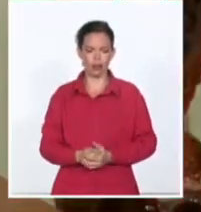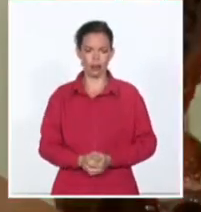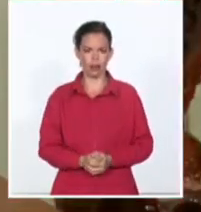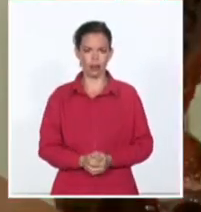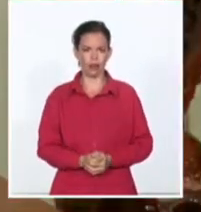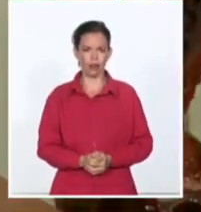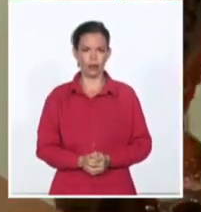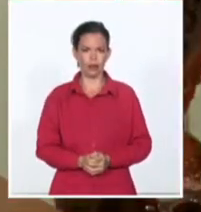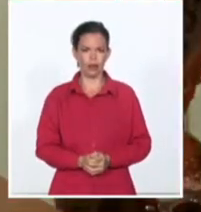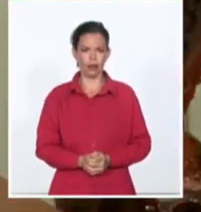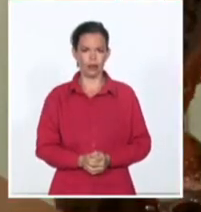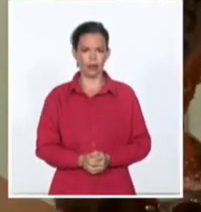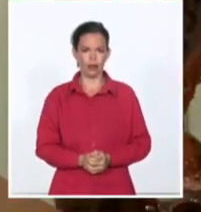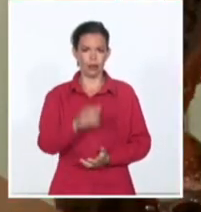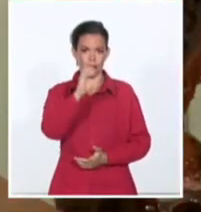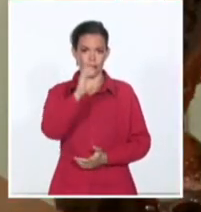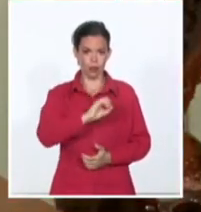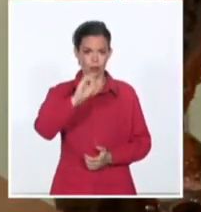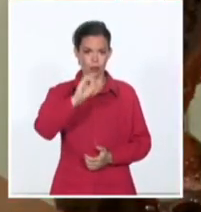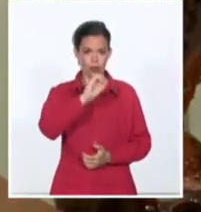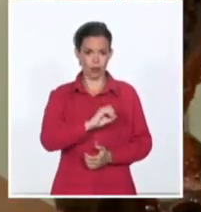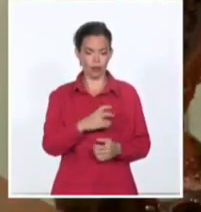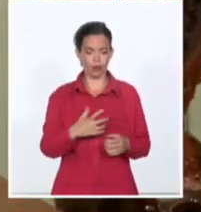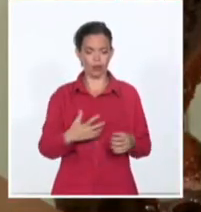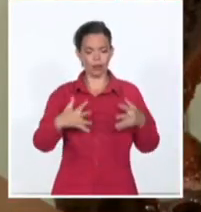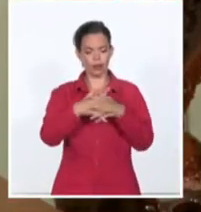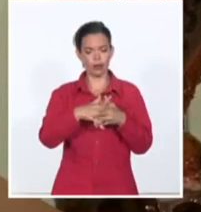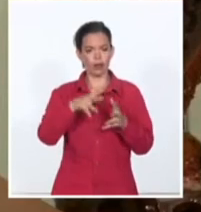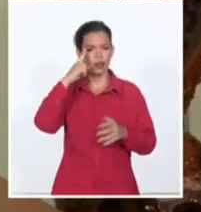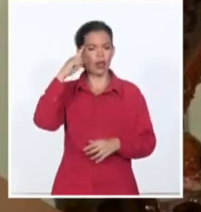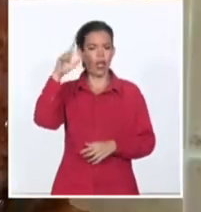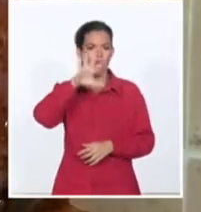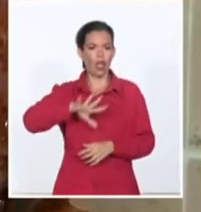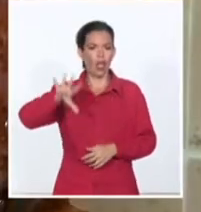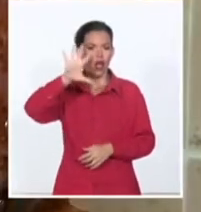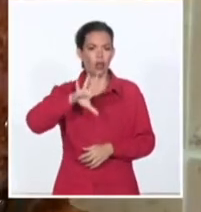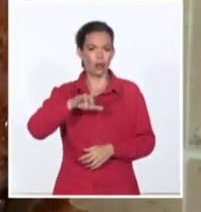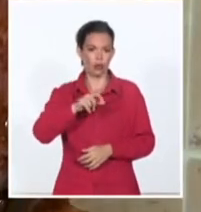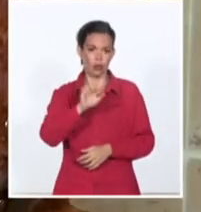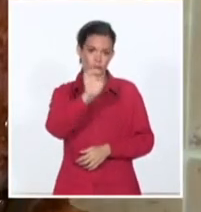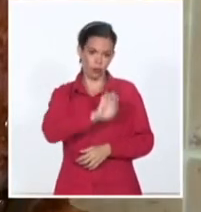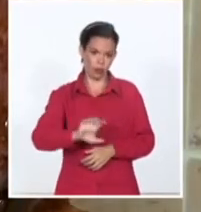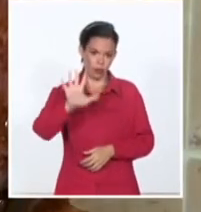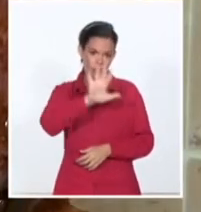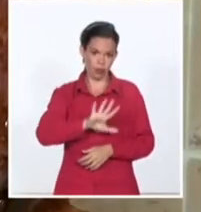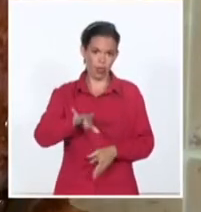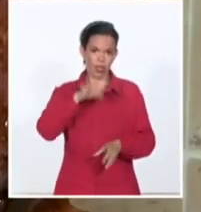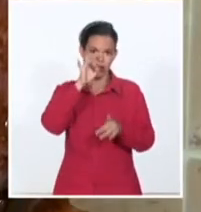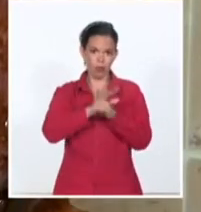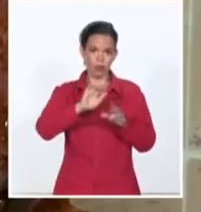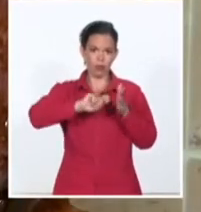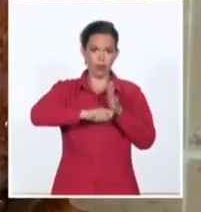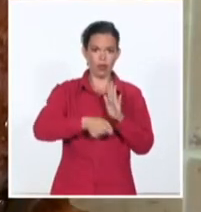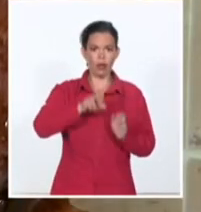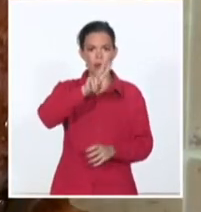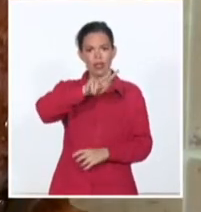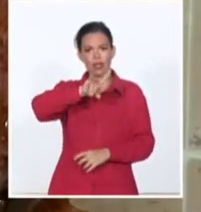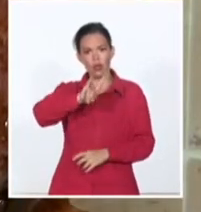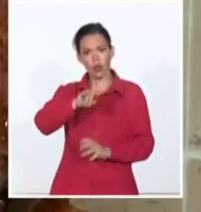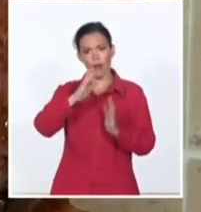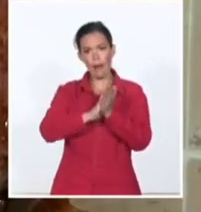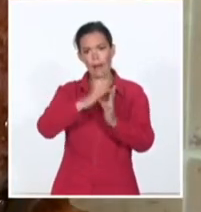La Unión Económica Euroasiática surge a partir de la firma del Tratado de la Unión, que ocurre el 29 de mayo de 2014.